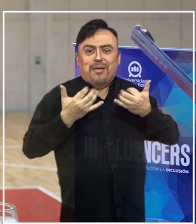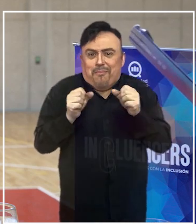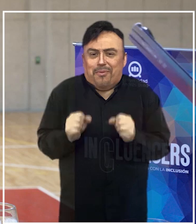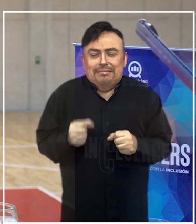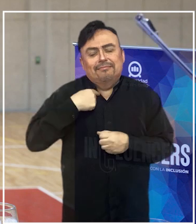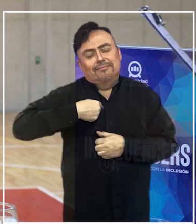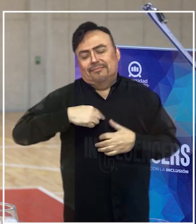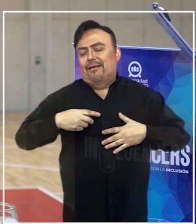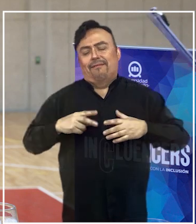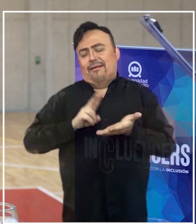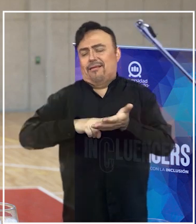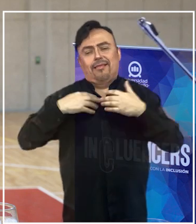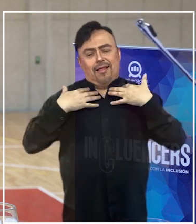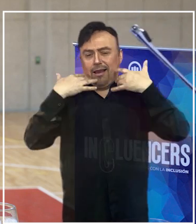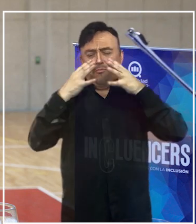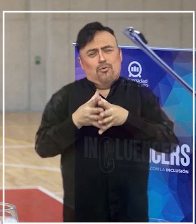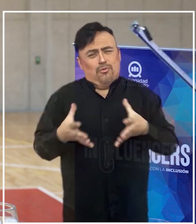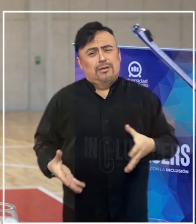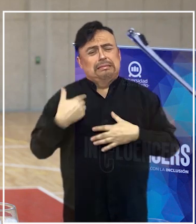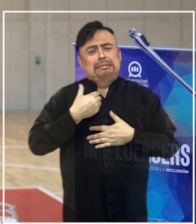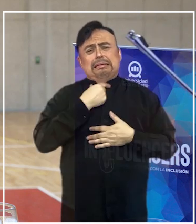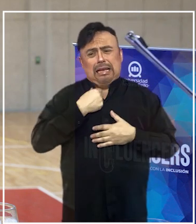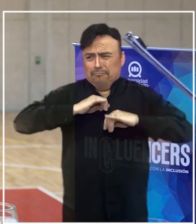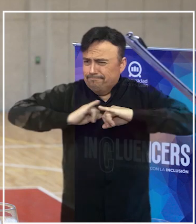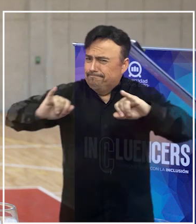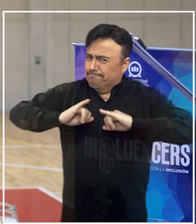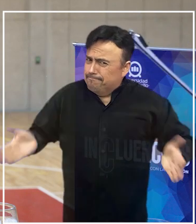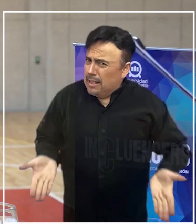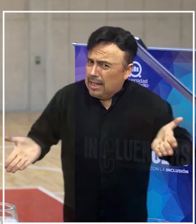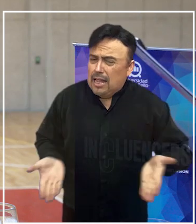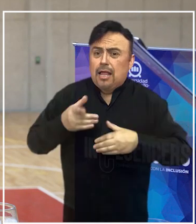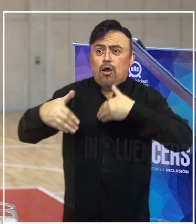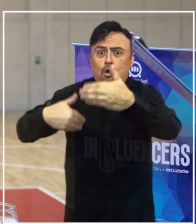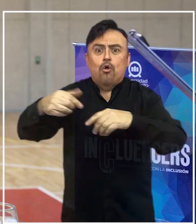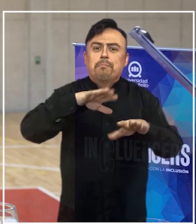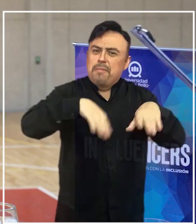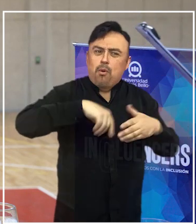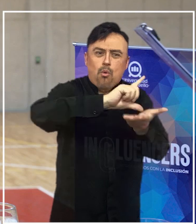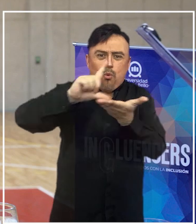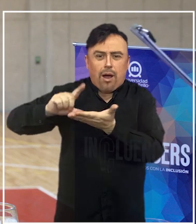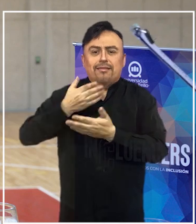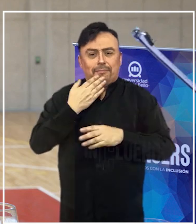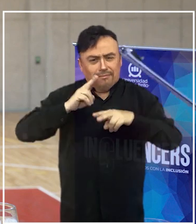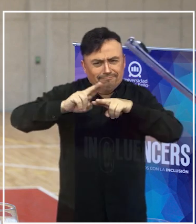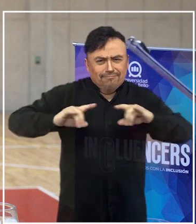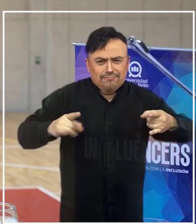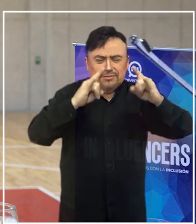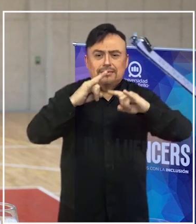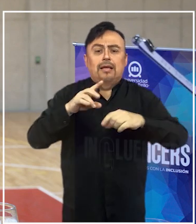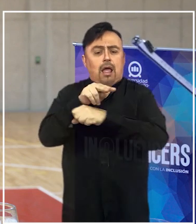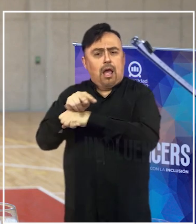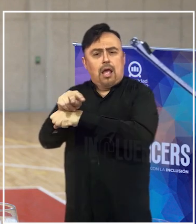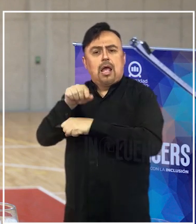nos alegra muchísimo. Es algo que también queremos seguir promoviendo hacia los otros recintos que tiene la administración y el